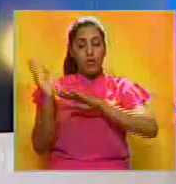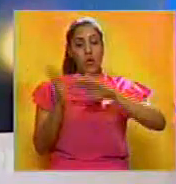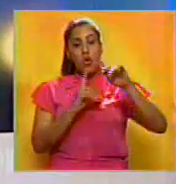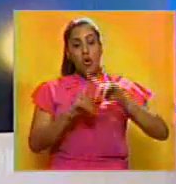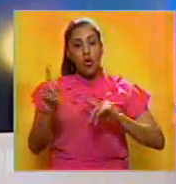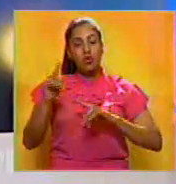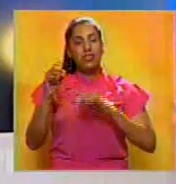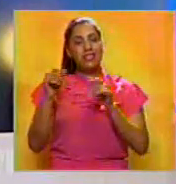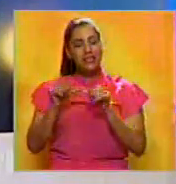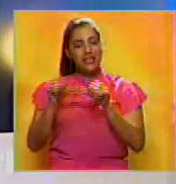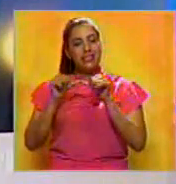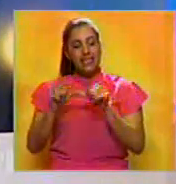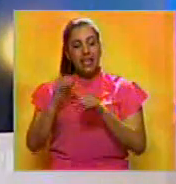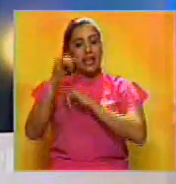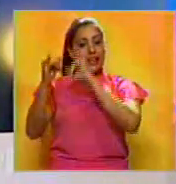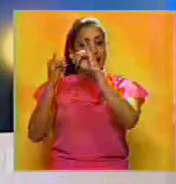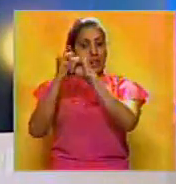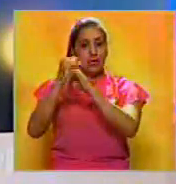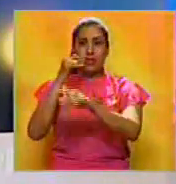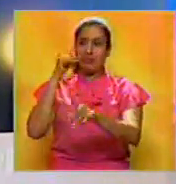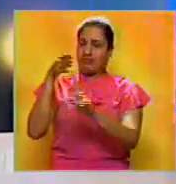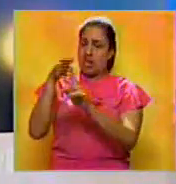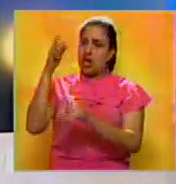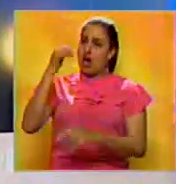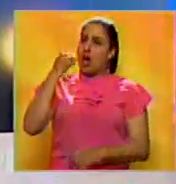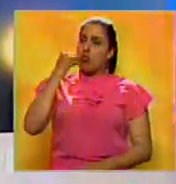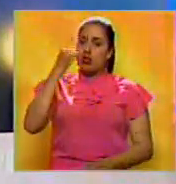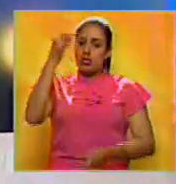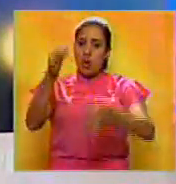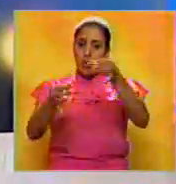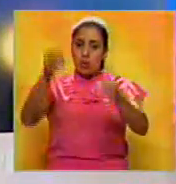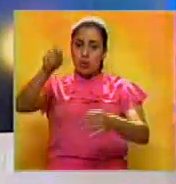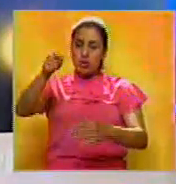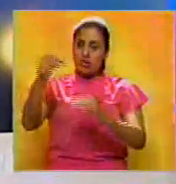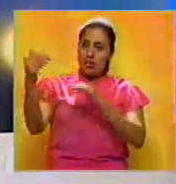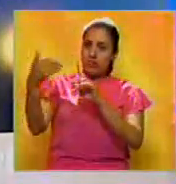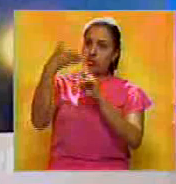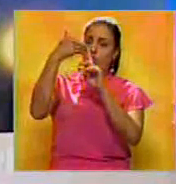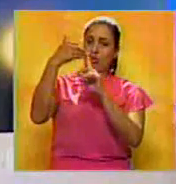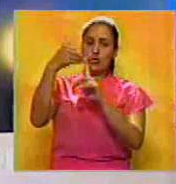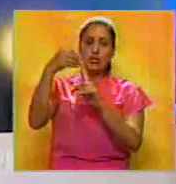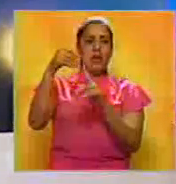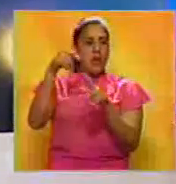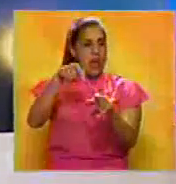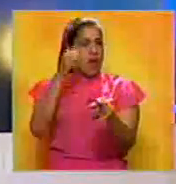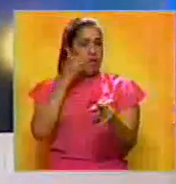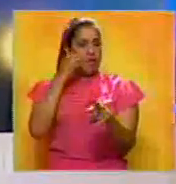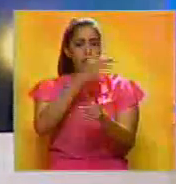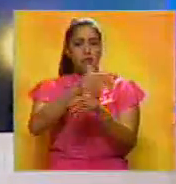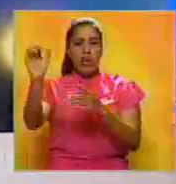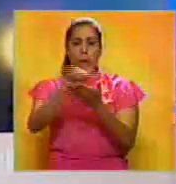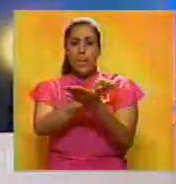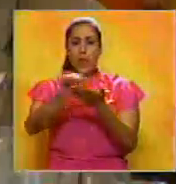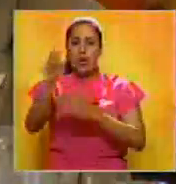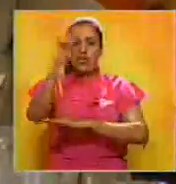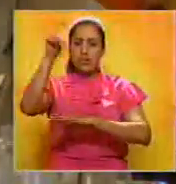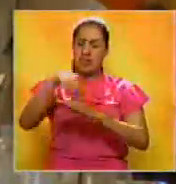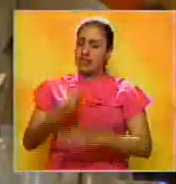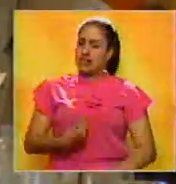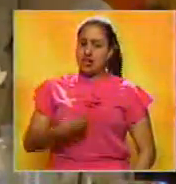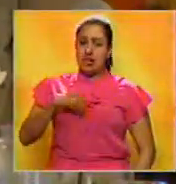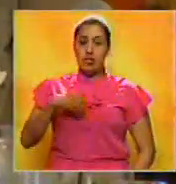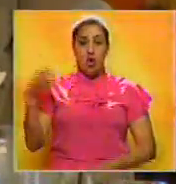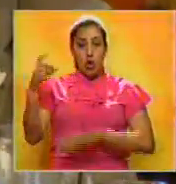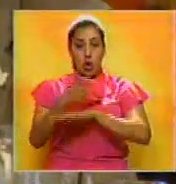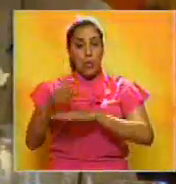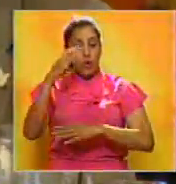Continúan las reacciones internacionales tras la sentencia del Tribunal Supremo de Justicia de asumir las competencias de la Asamblea Nacional. El gobierno